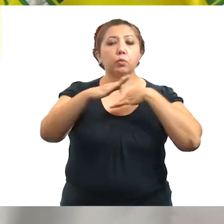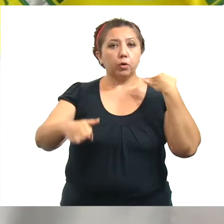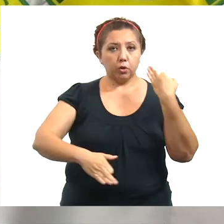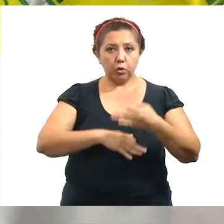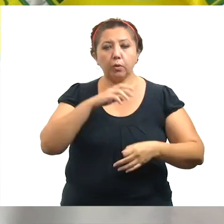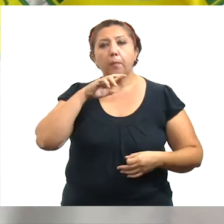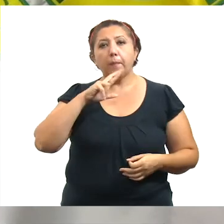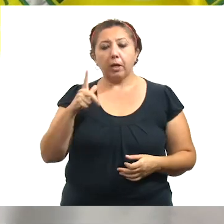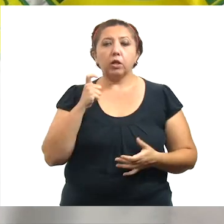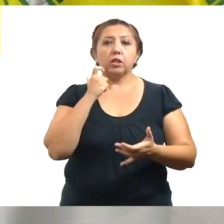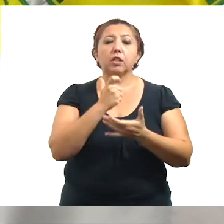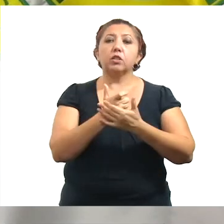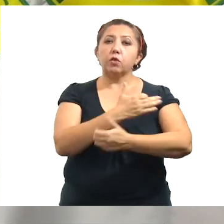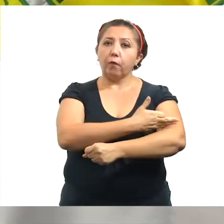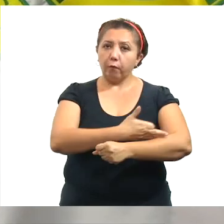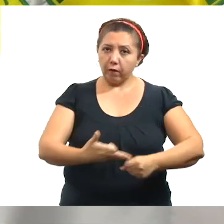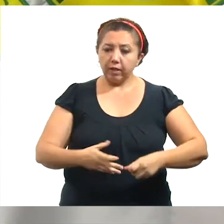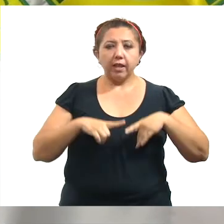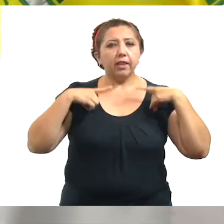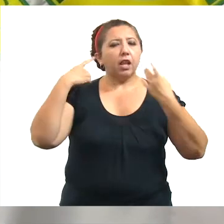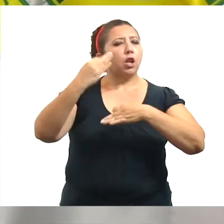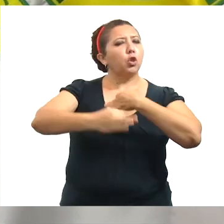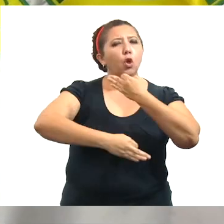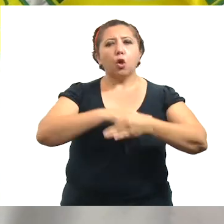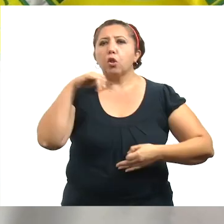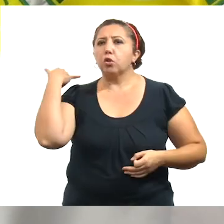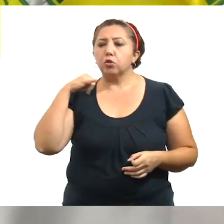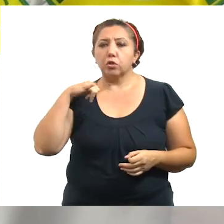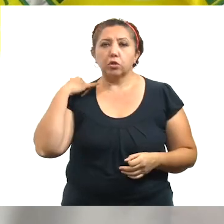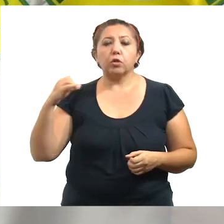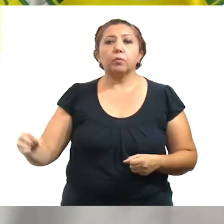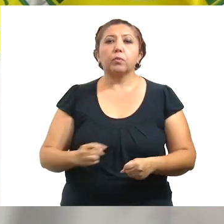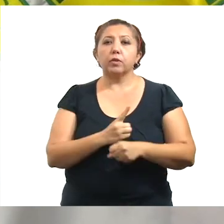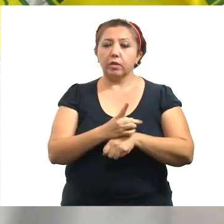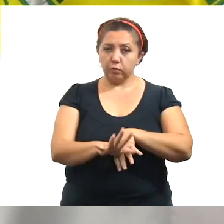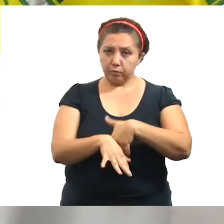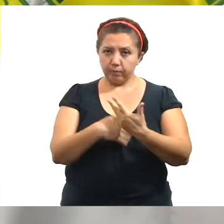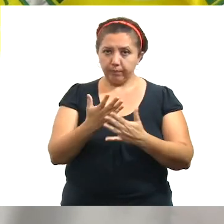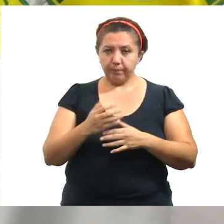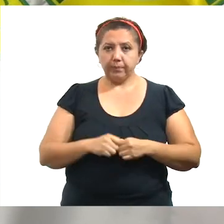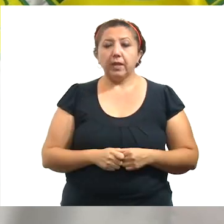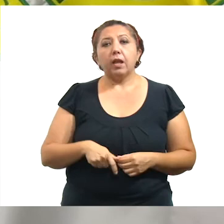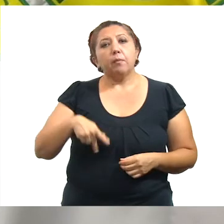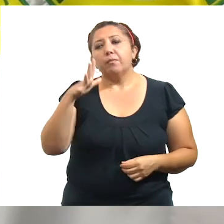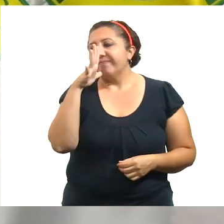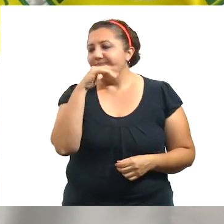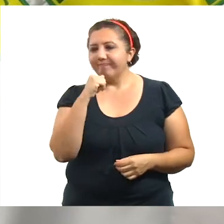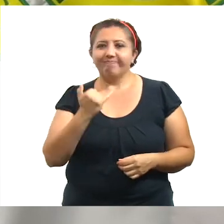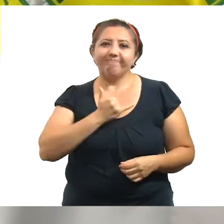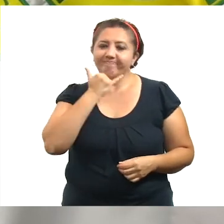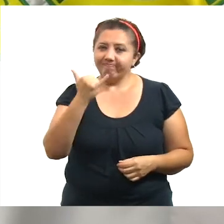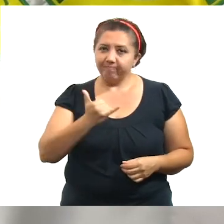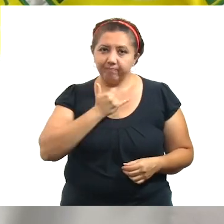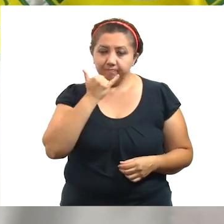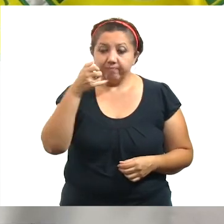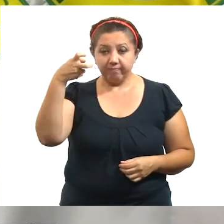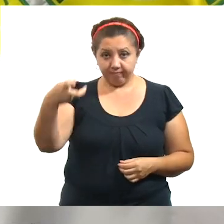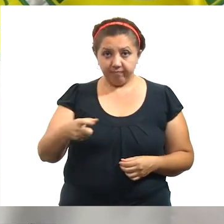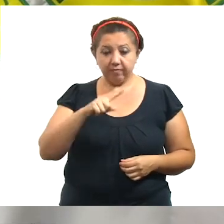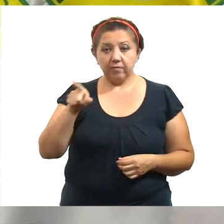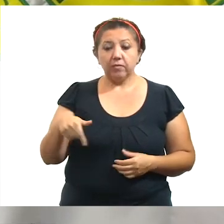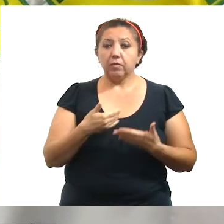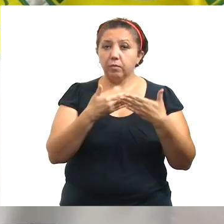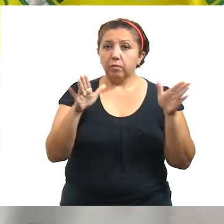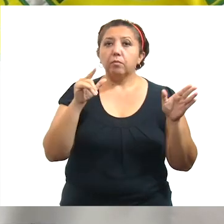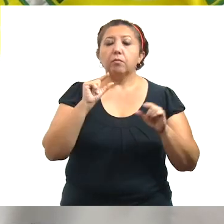sobre todo mejorar el ingreso familiar y darle a todos los yucatecos la oportunidad de salir adelante. Pero no podemos equivocarnos, esta